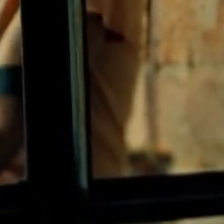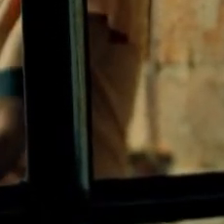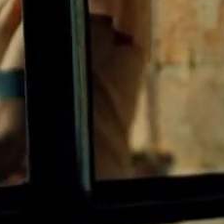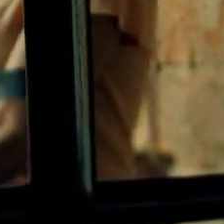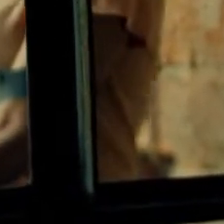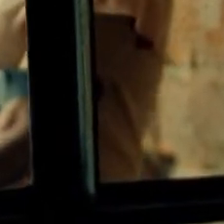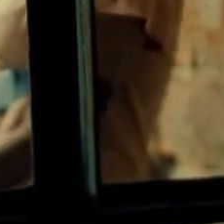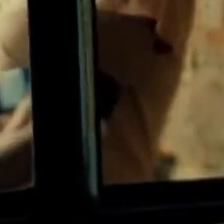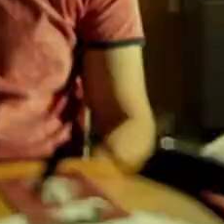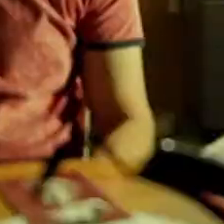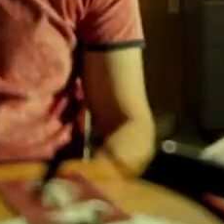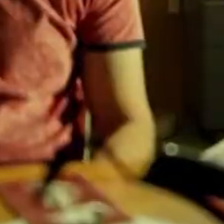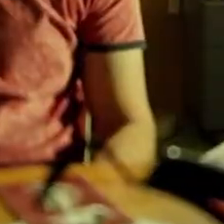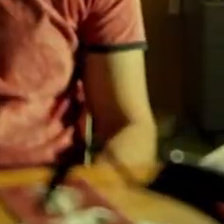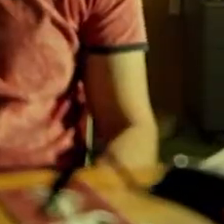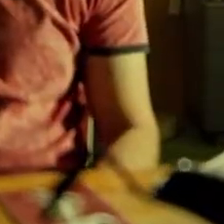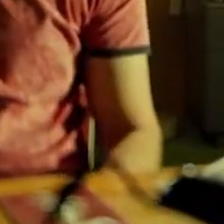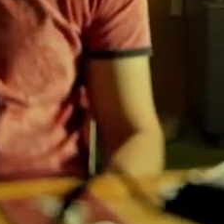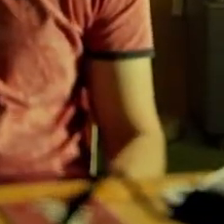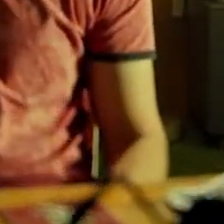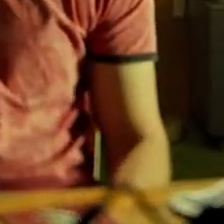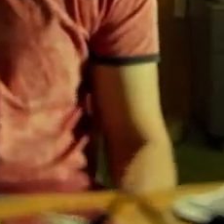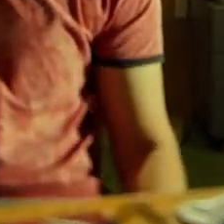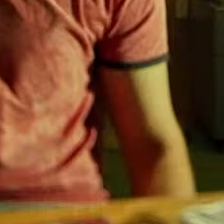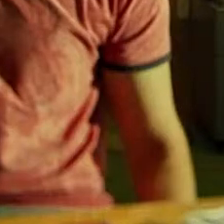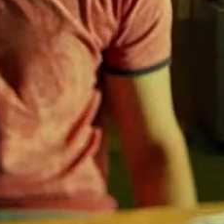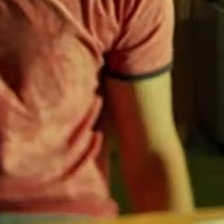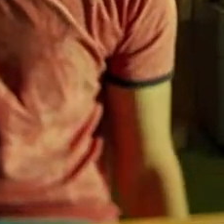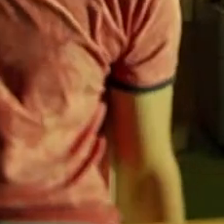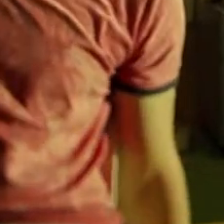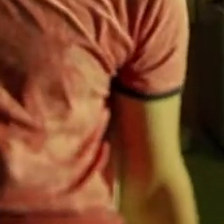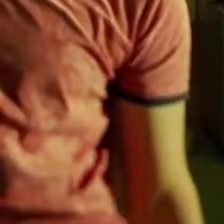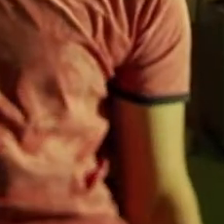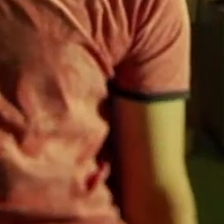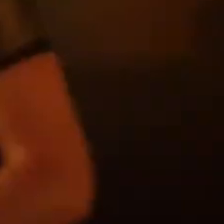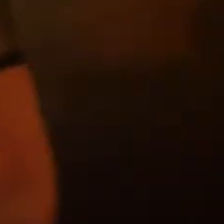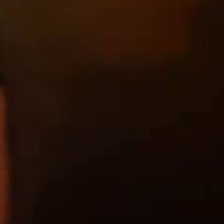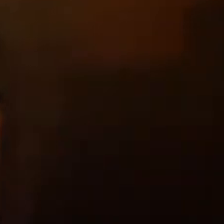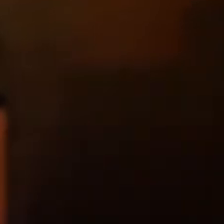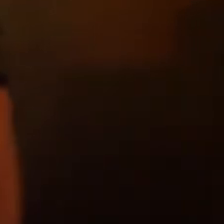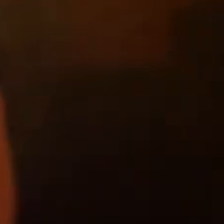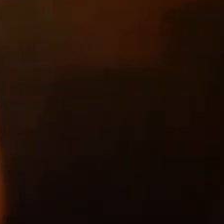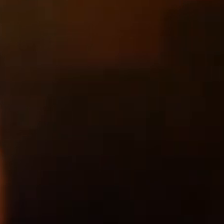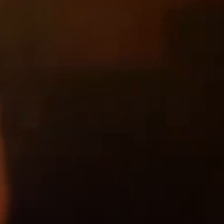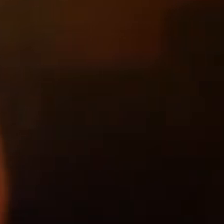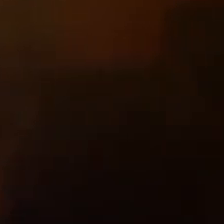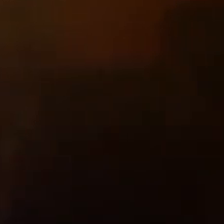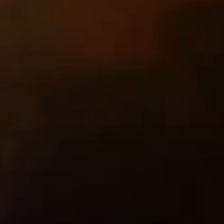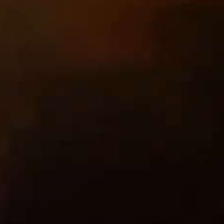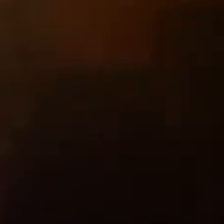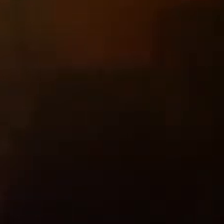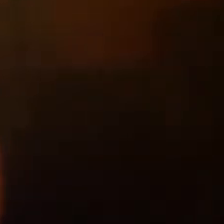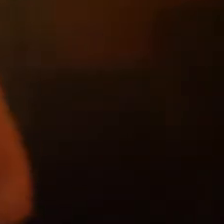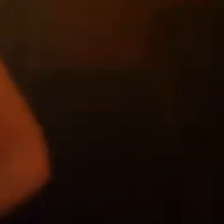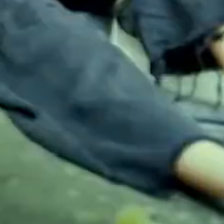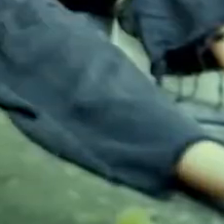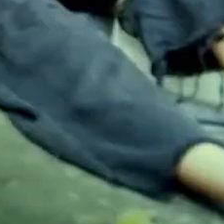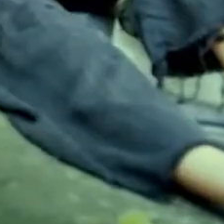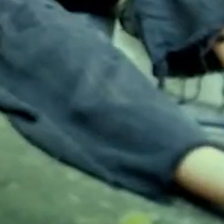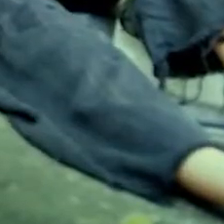Escucha bien hermano, porque esto te hace daño, el negocio de la droga es algo que termina mal. Esto siempre acaba mal,